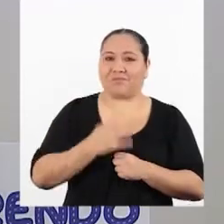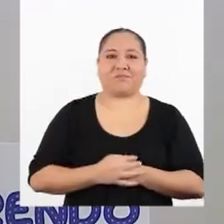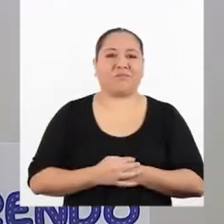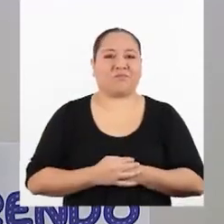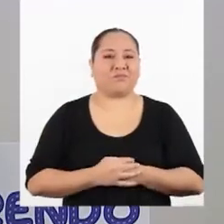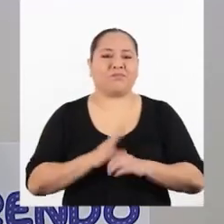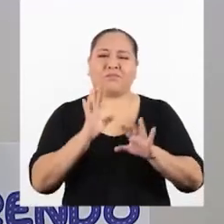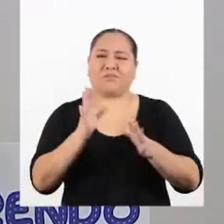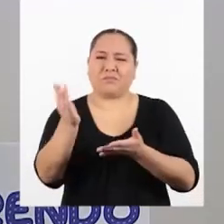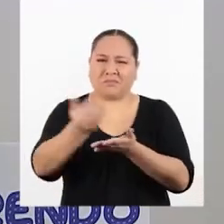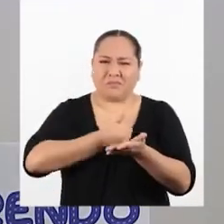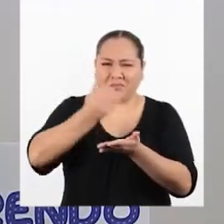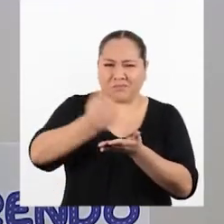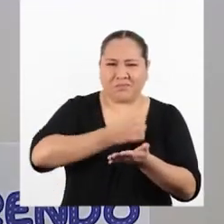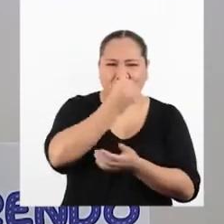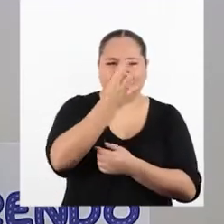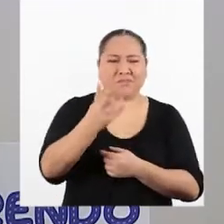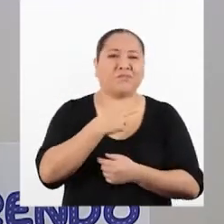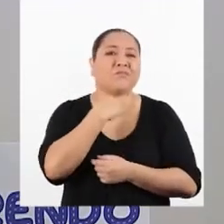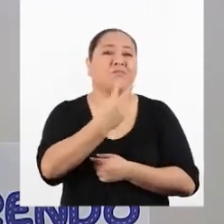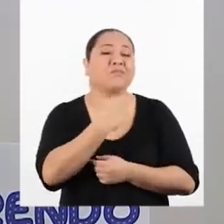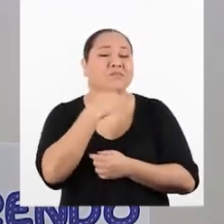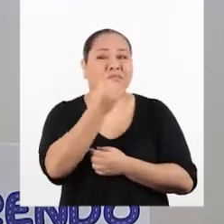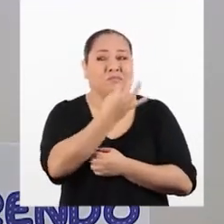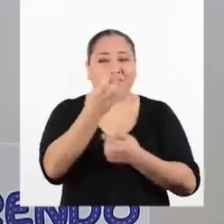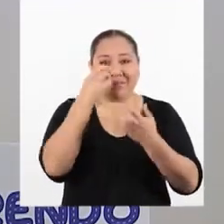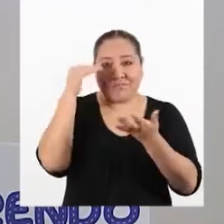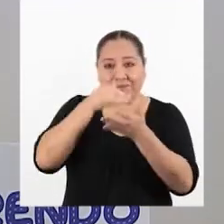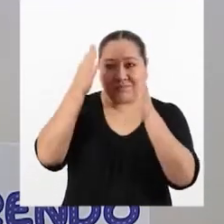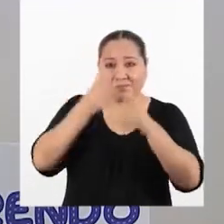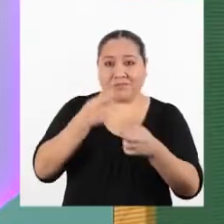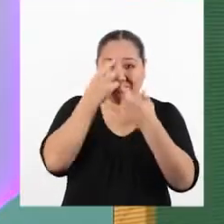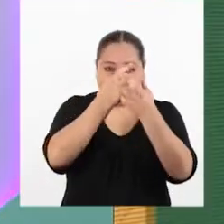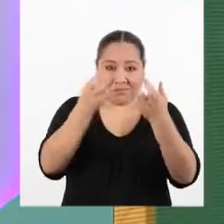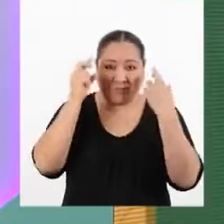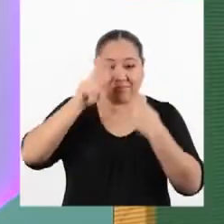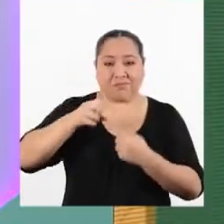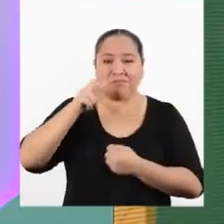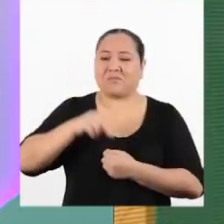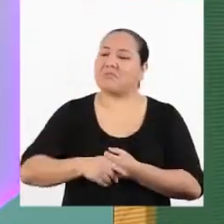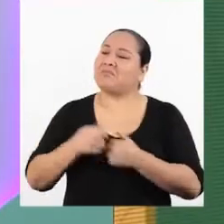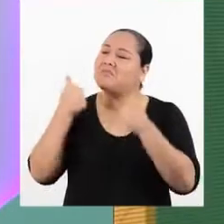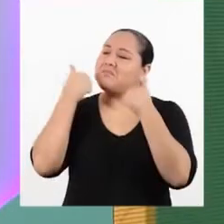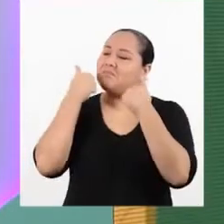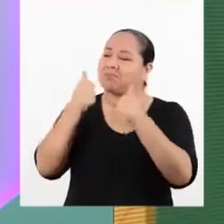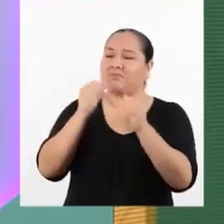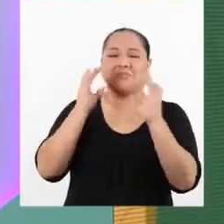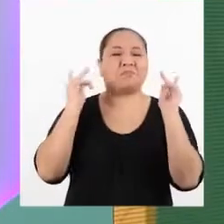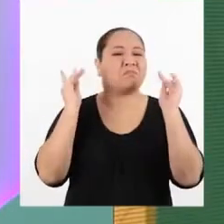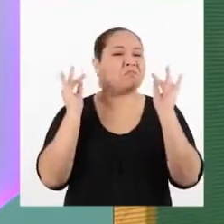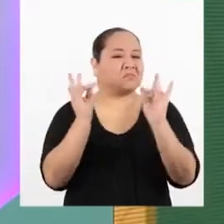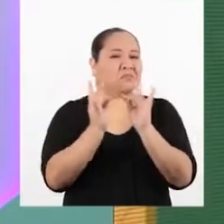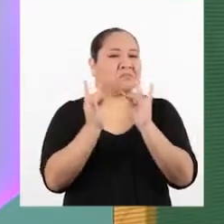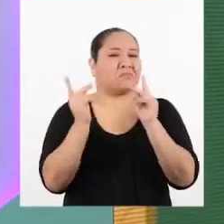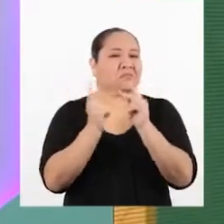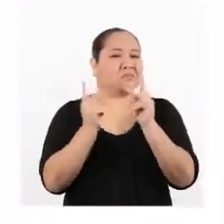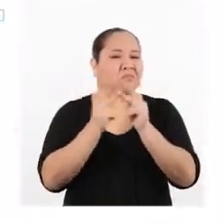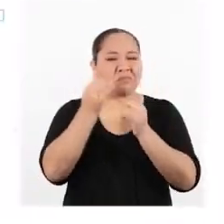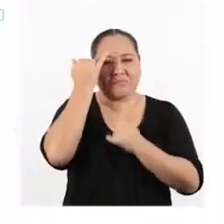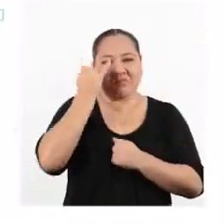si recogemos algunas voces de las y los estudiantes de la promoción 2021? Me parece una excelente idea.